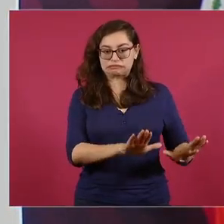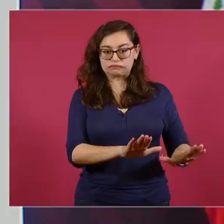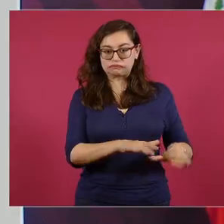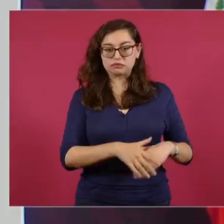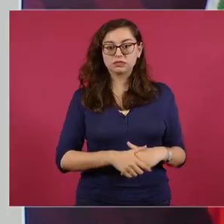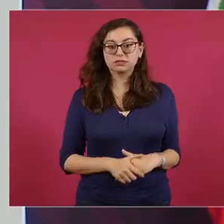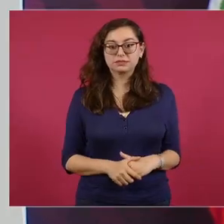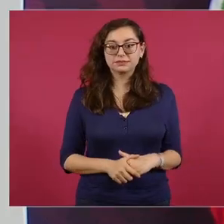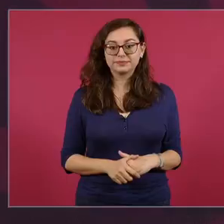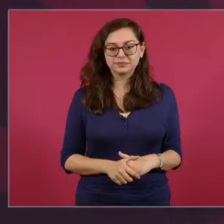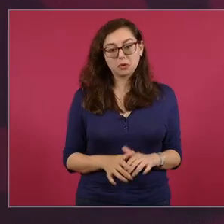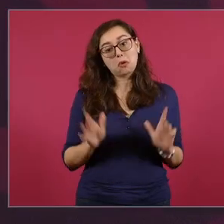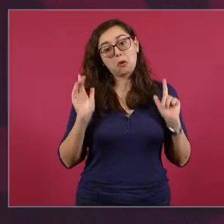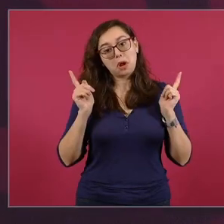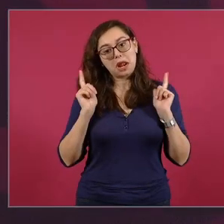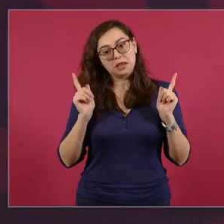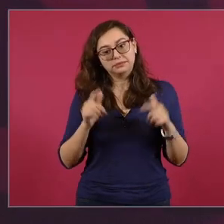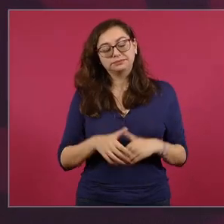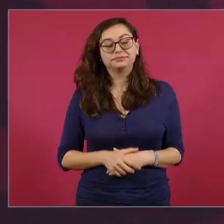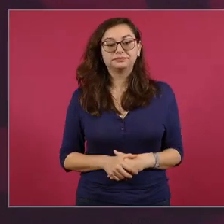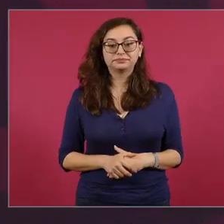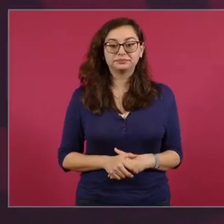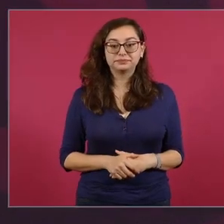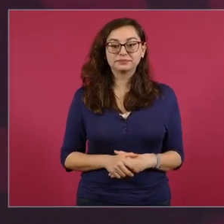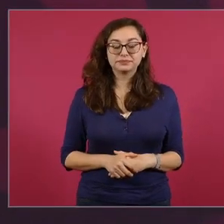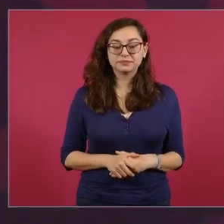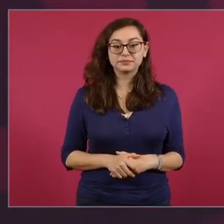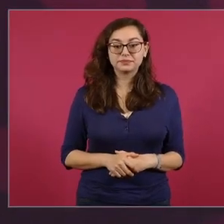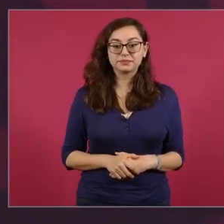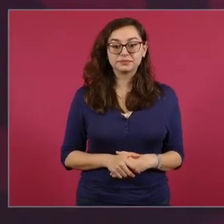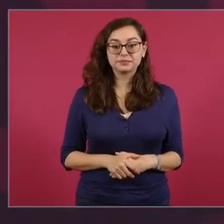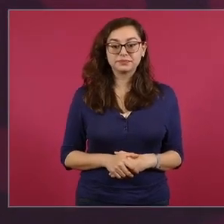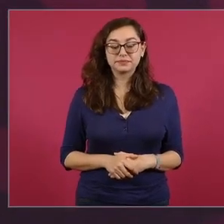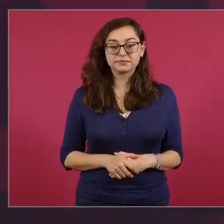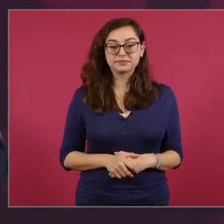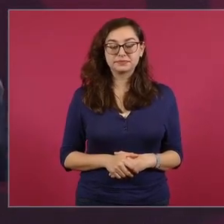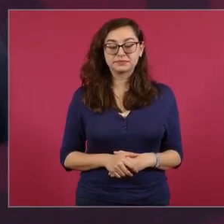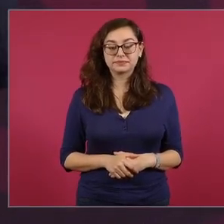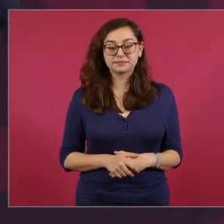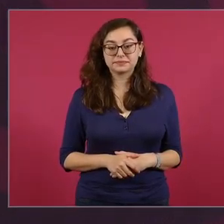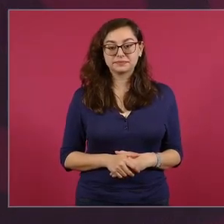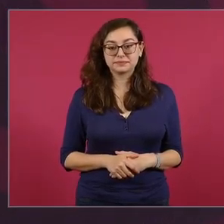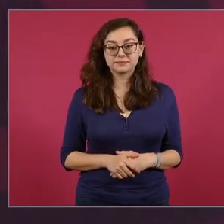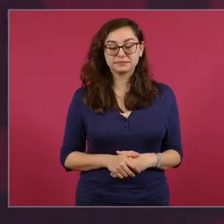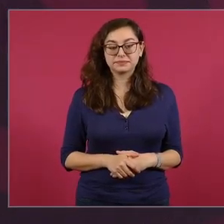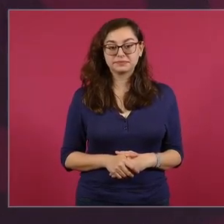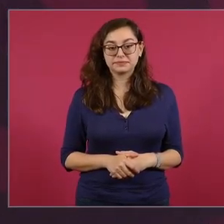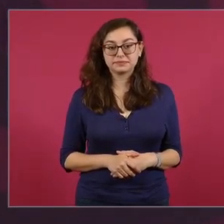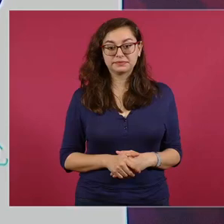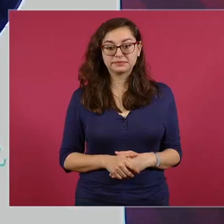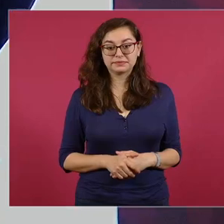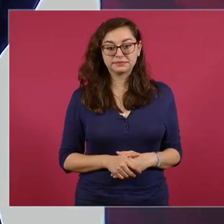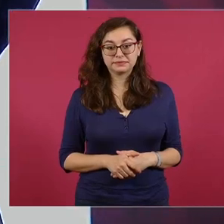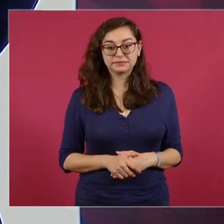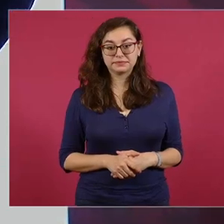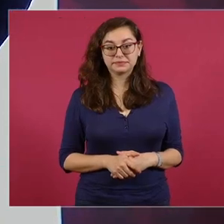yo espero que sí espero que vayan serenando porque